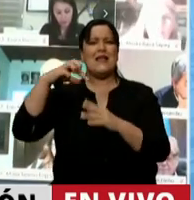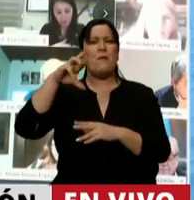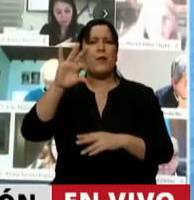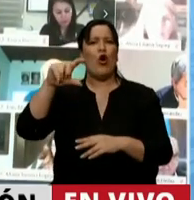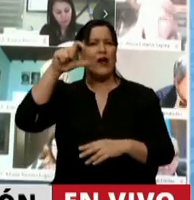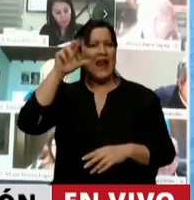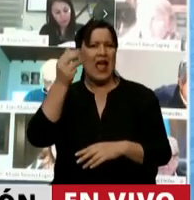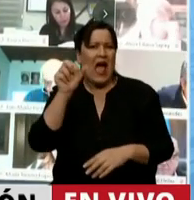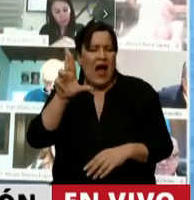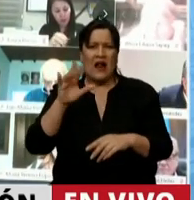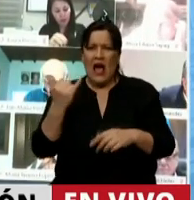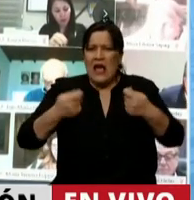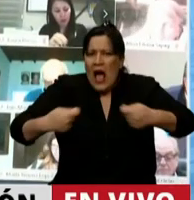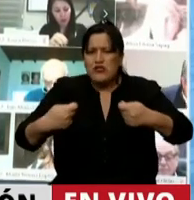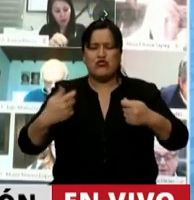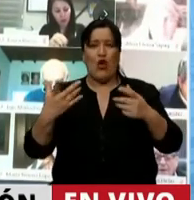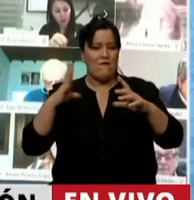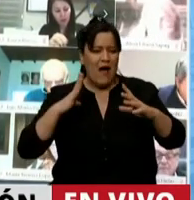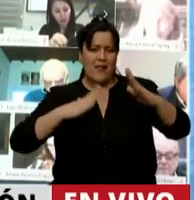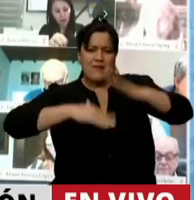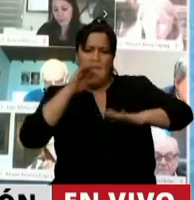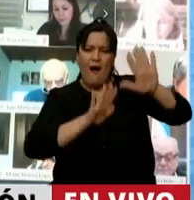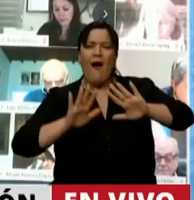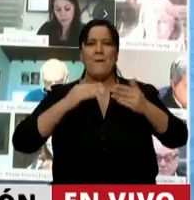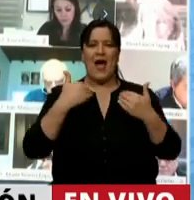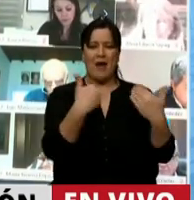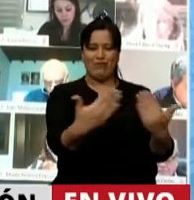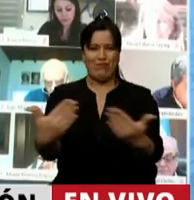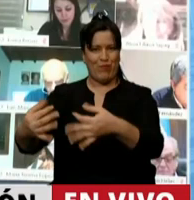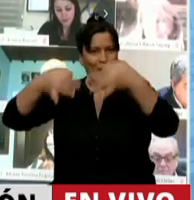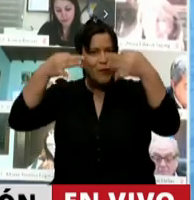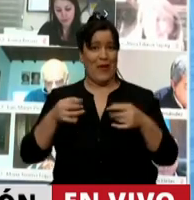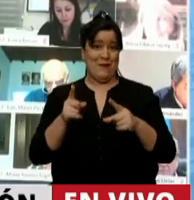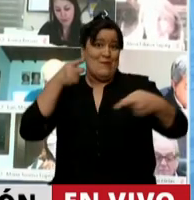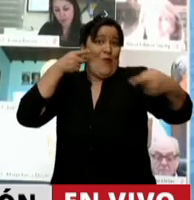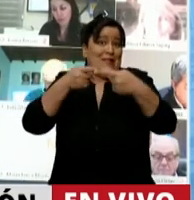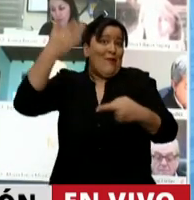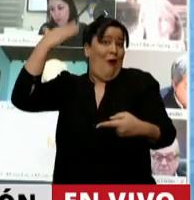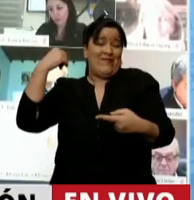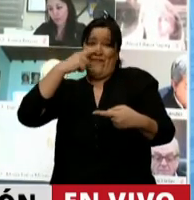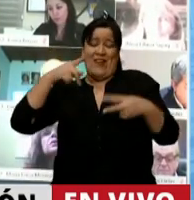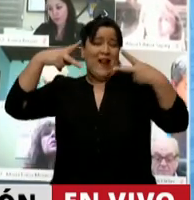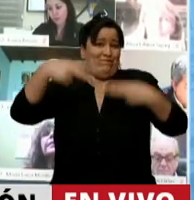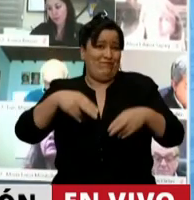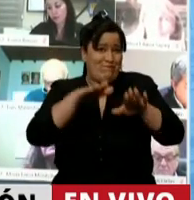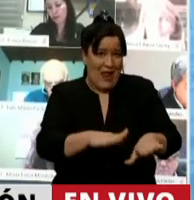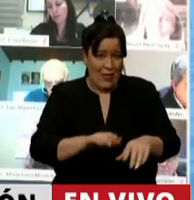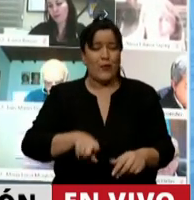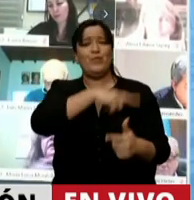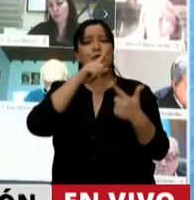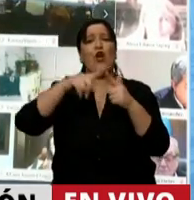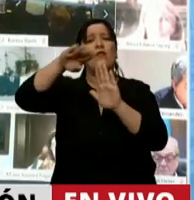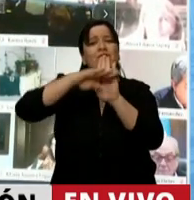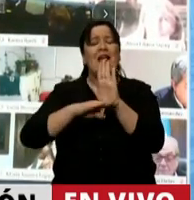terminar de refaccionarlas para que puedan ser entregadas como corresponde, era el destino que tenían que tener. También está el programa Argentina